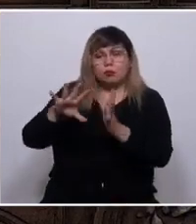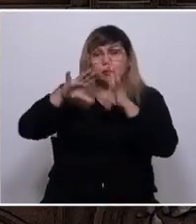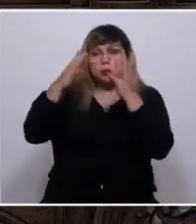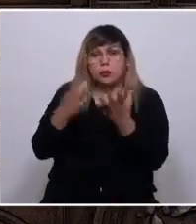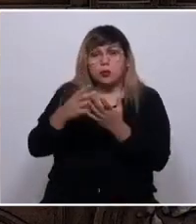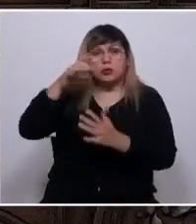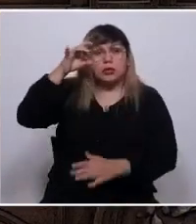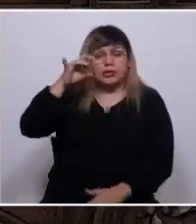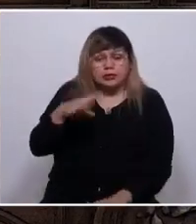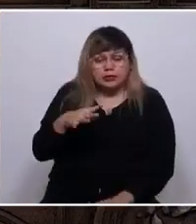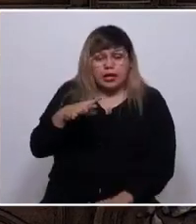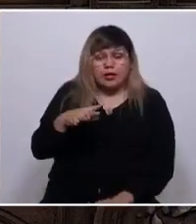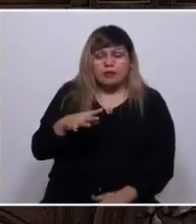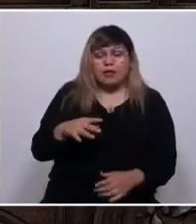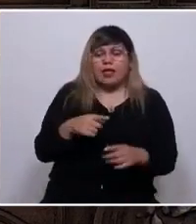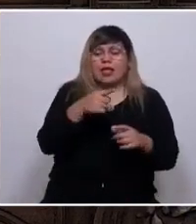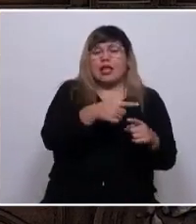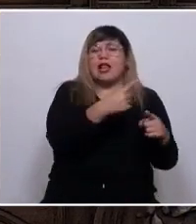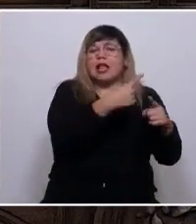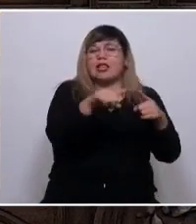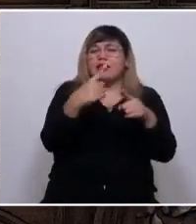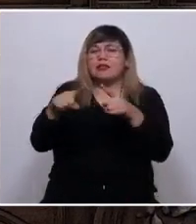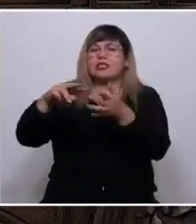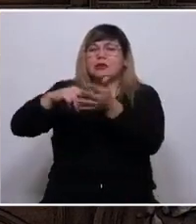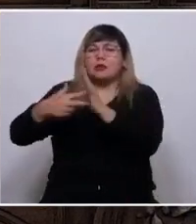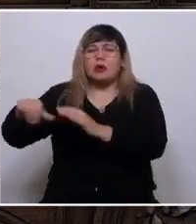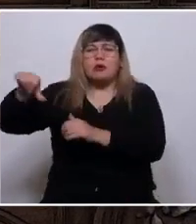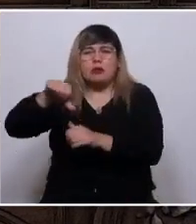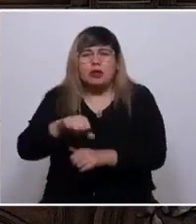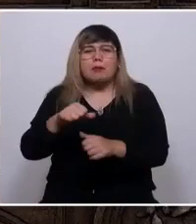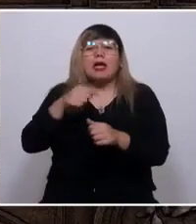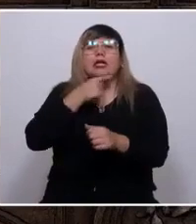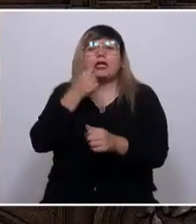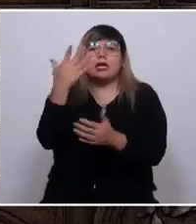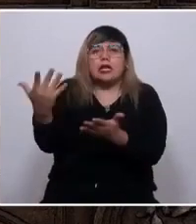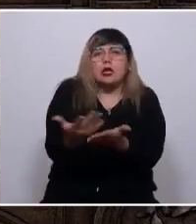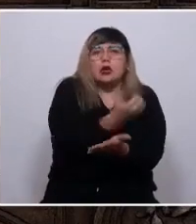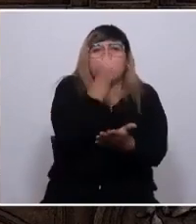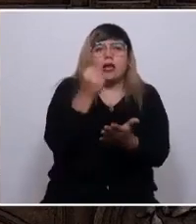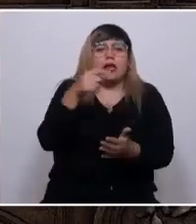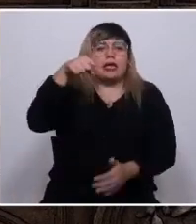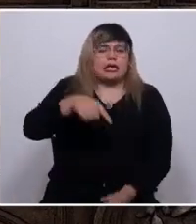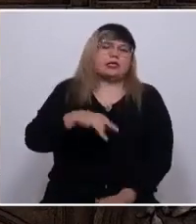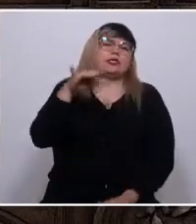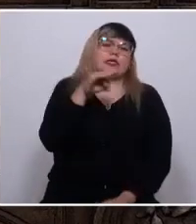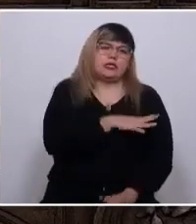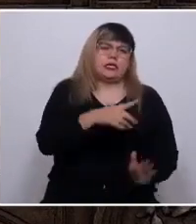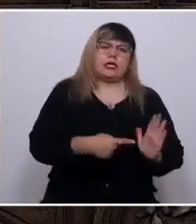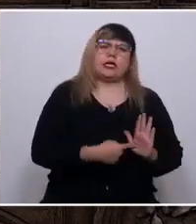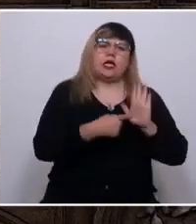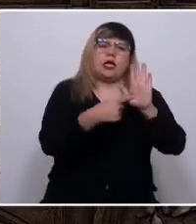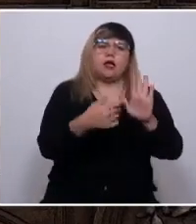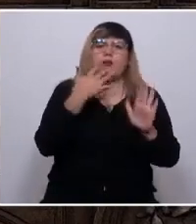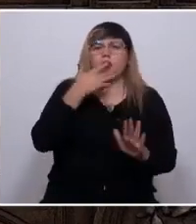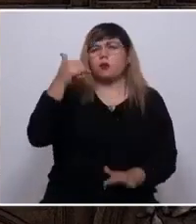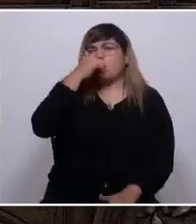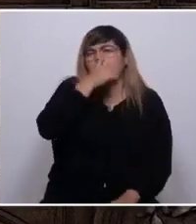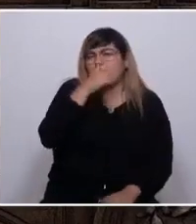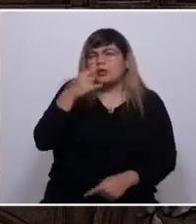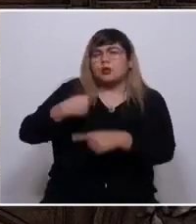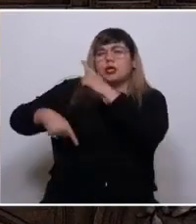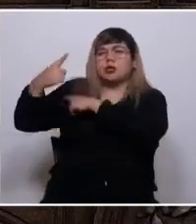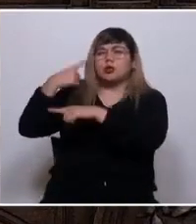es levantarse ante la adversidad y superar la crisis, ese país, ese es Chile. Porque hasta en los momentos más oscuros de nuestra historia,